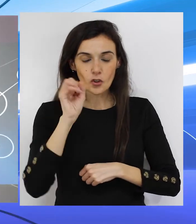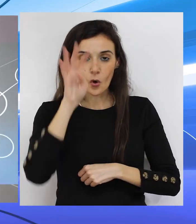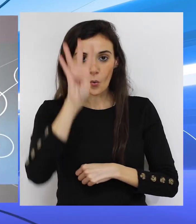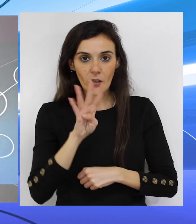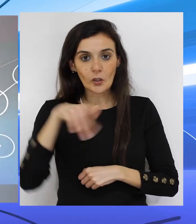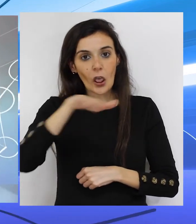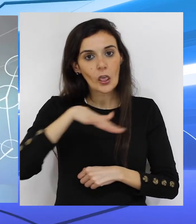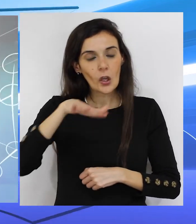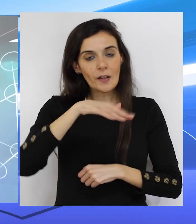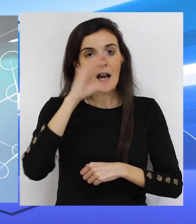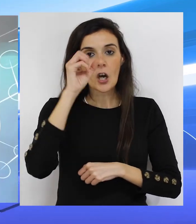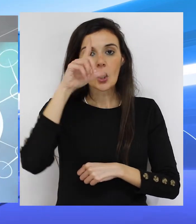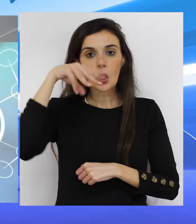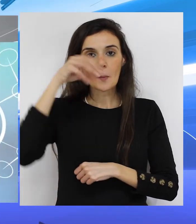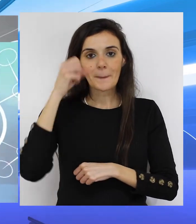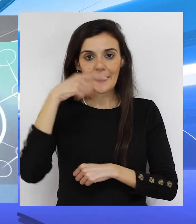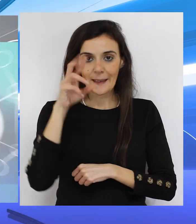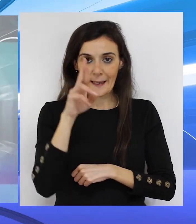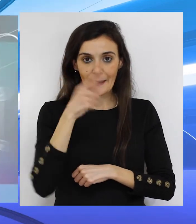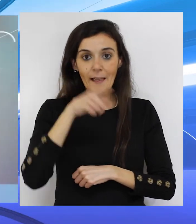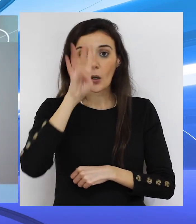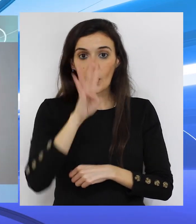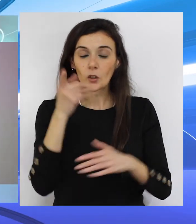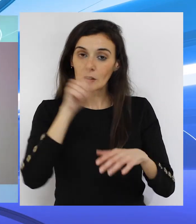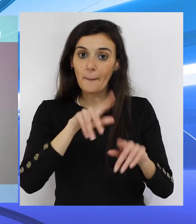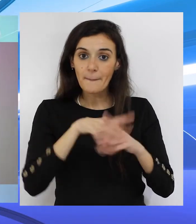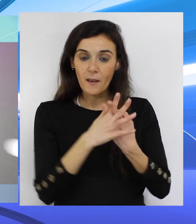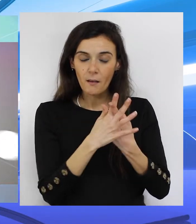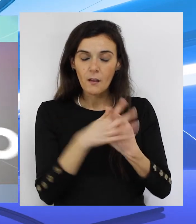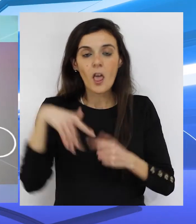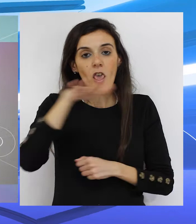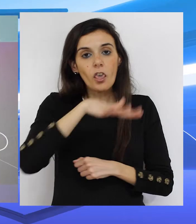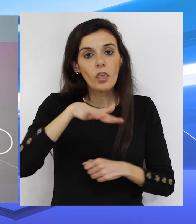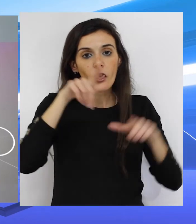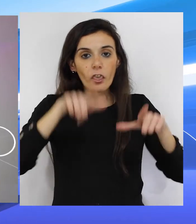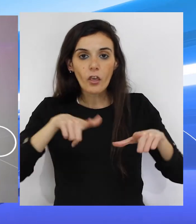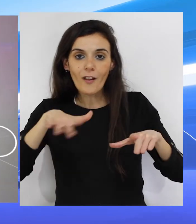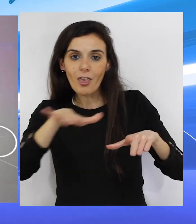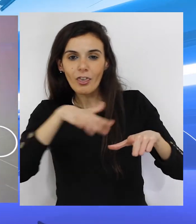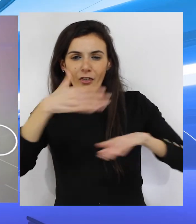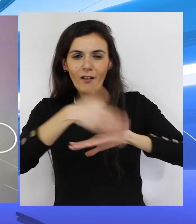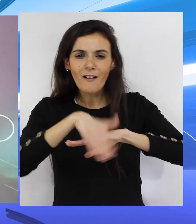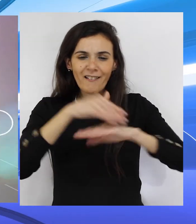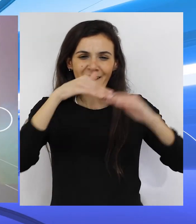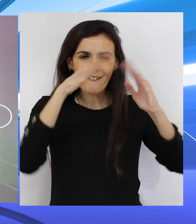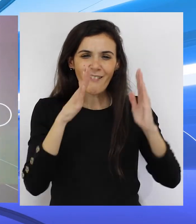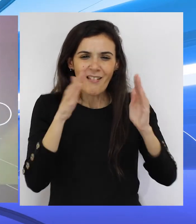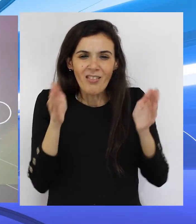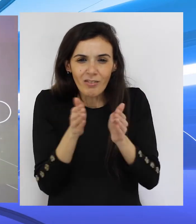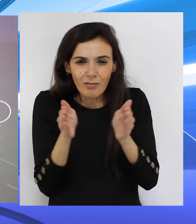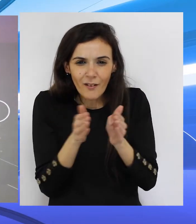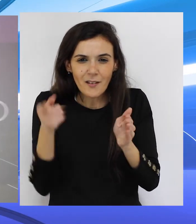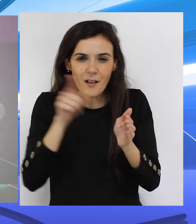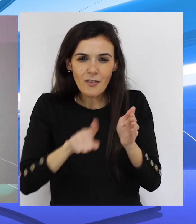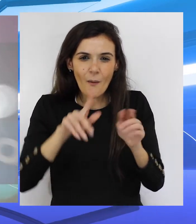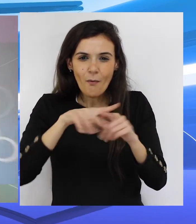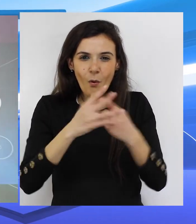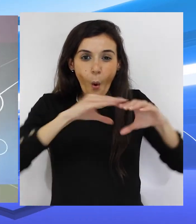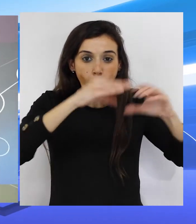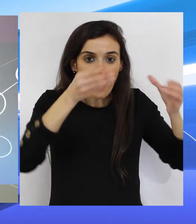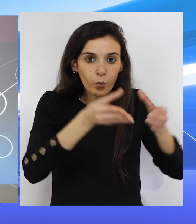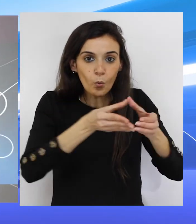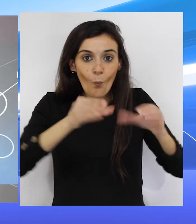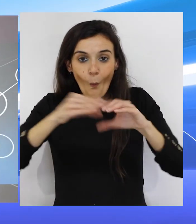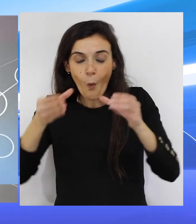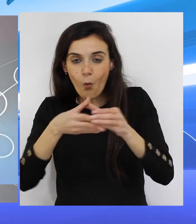y en Loma Colmenar, que son cuatro, y yo creo que se corresponden también con zonas en las que las viviendas son más pequeñas, existe una